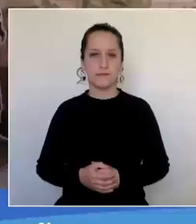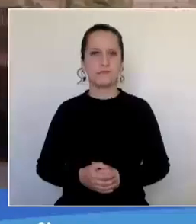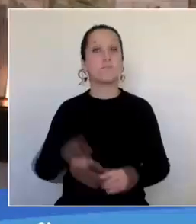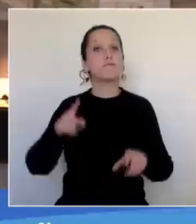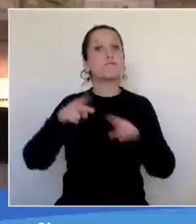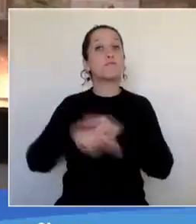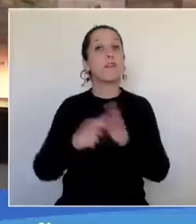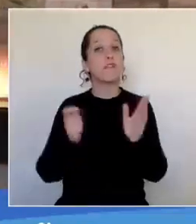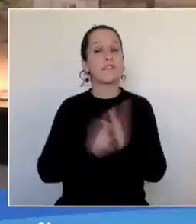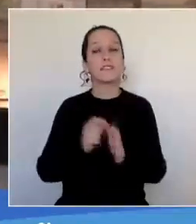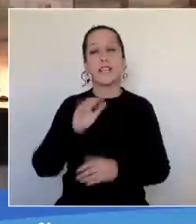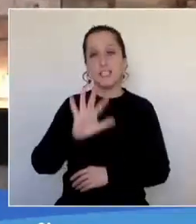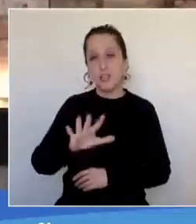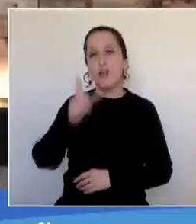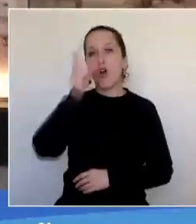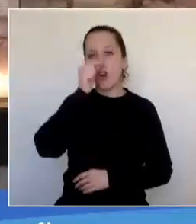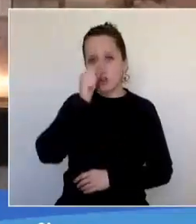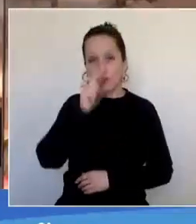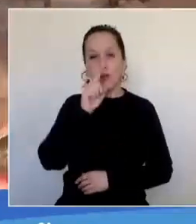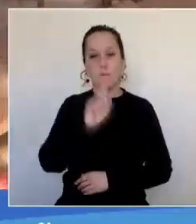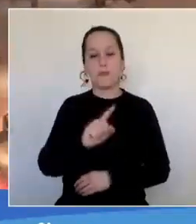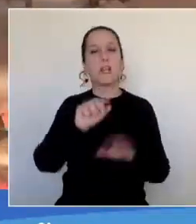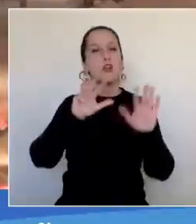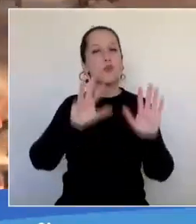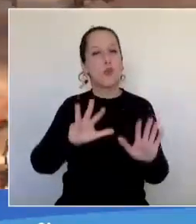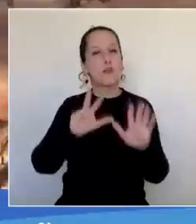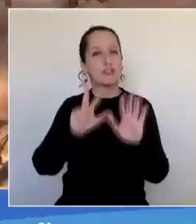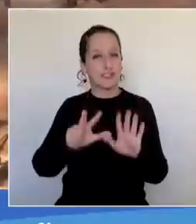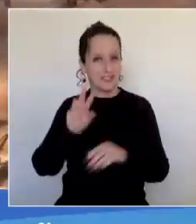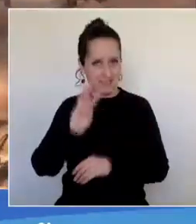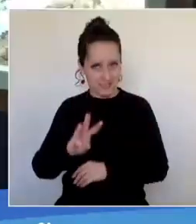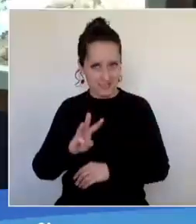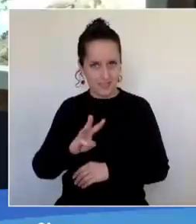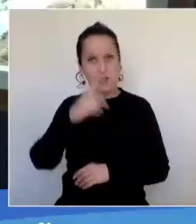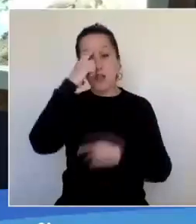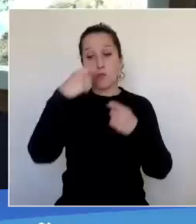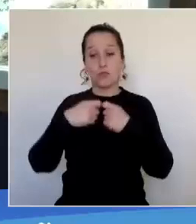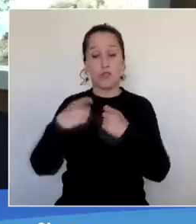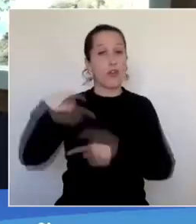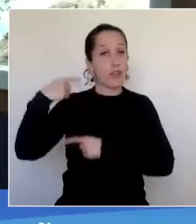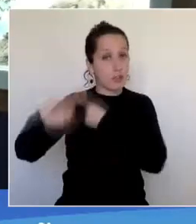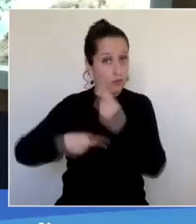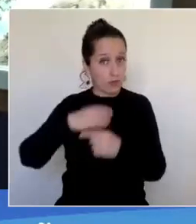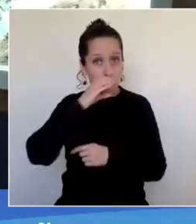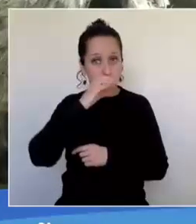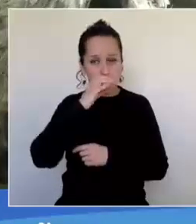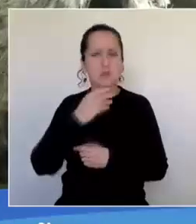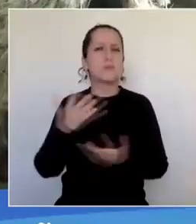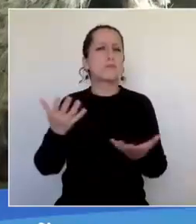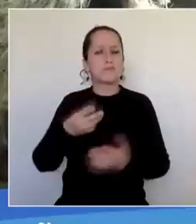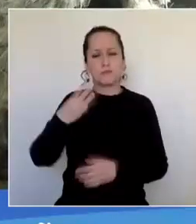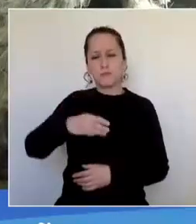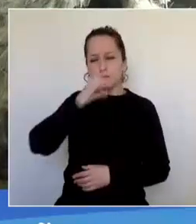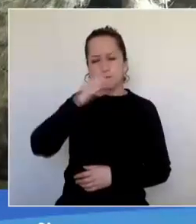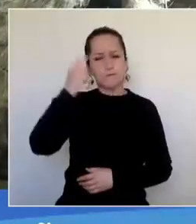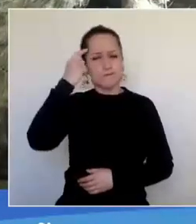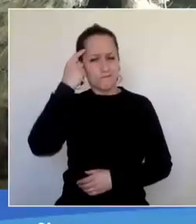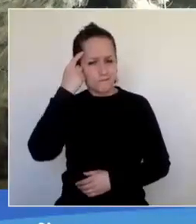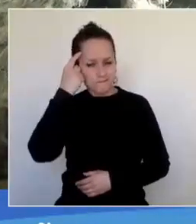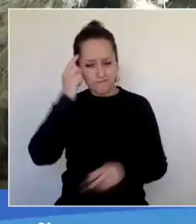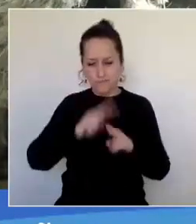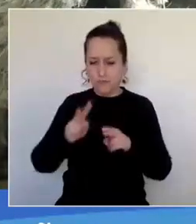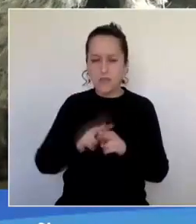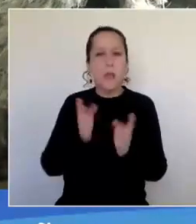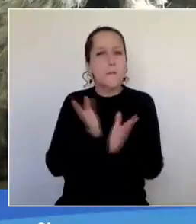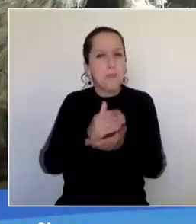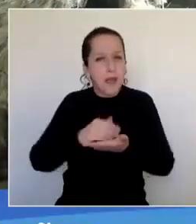Inaugurada el 5 de octubre de 1983, la Galería de la Historia de Concepción fue concebida por el municipio penquista como parte